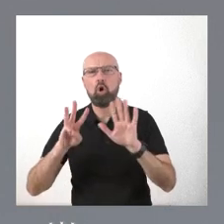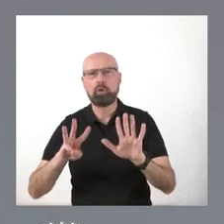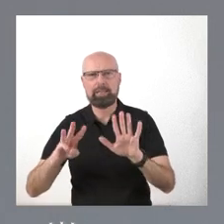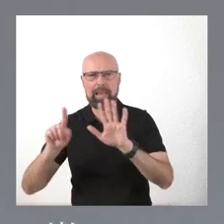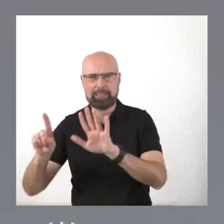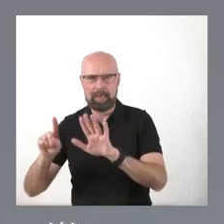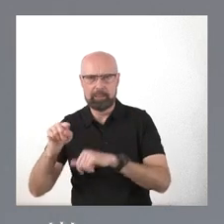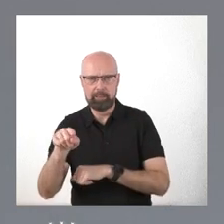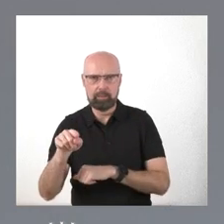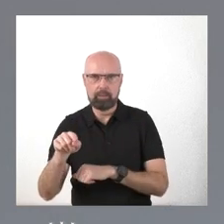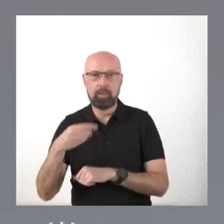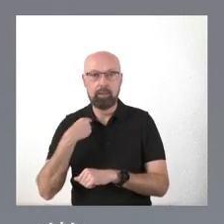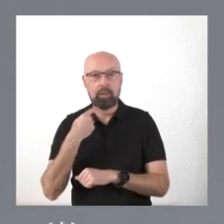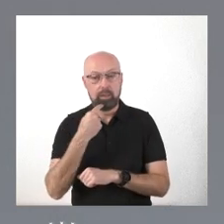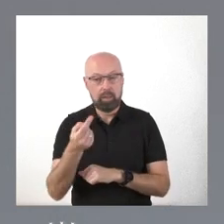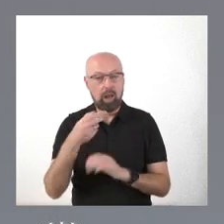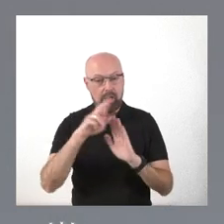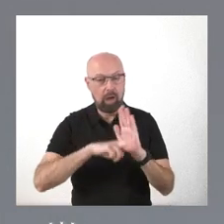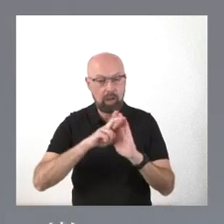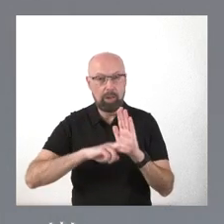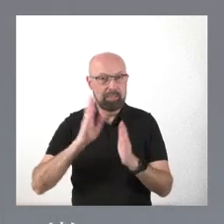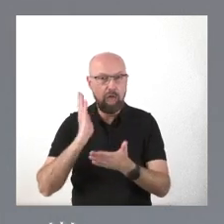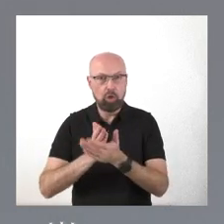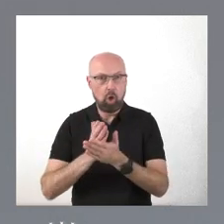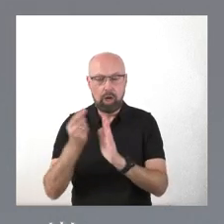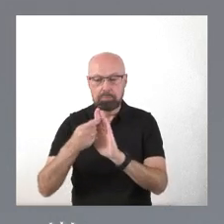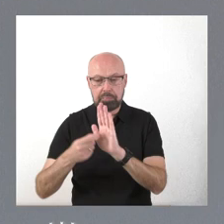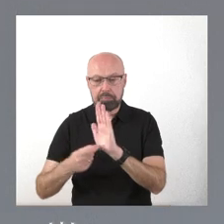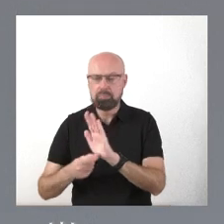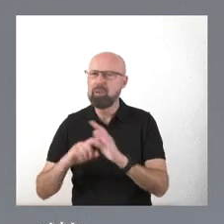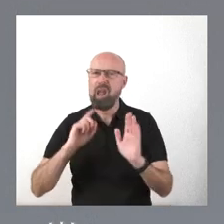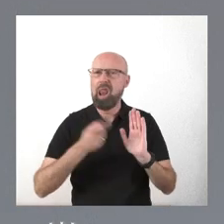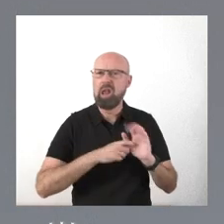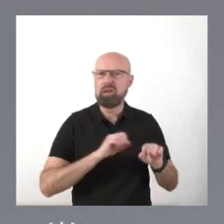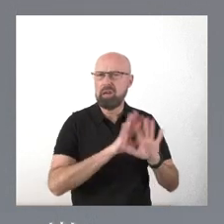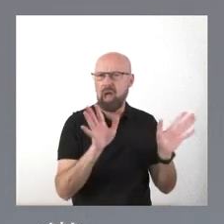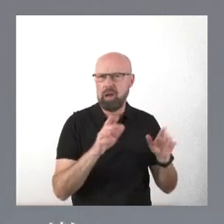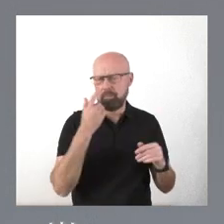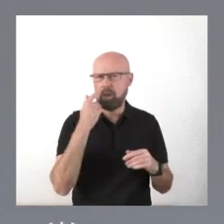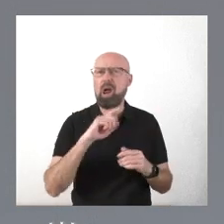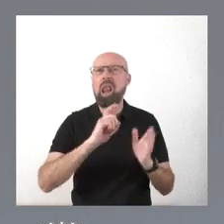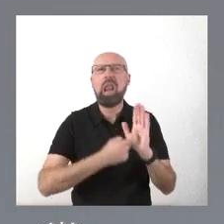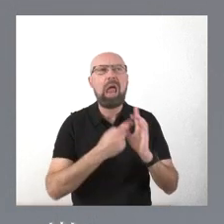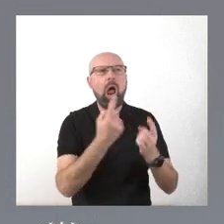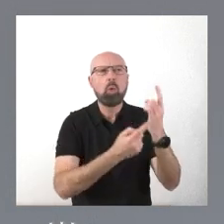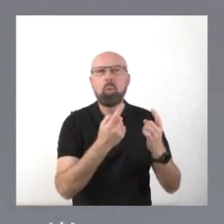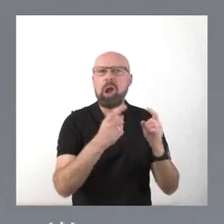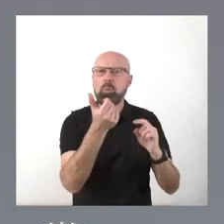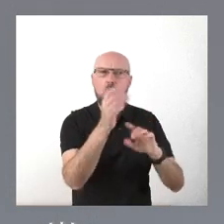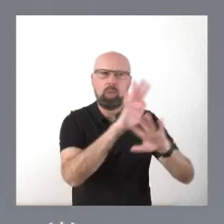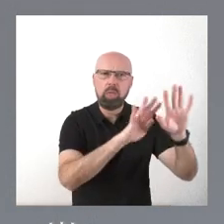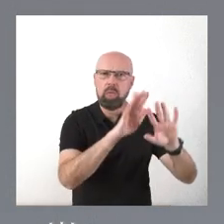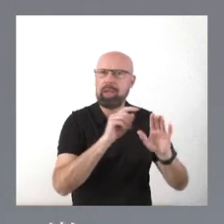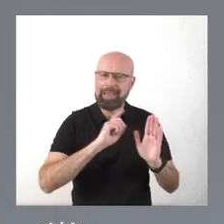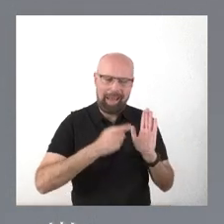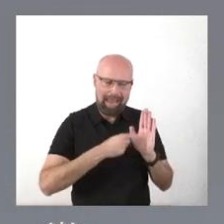establece el régimen de sanciones. La ley es muy clara. Mira, hay leyes que son parragosas. Y esta ley es muy clara. Bueno, es